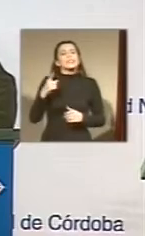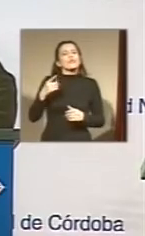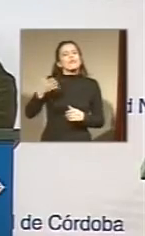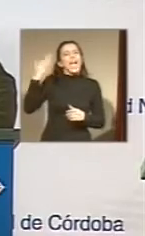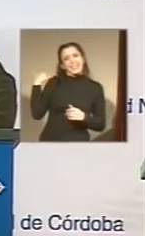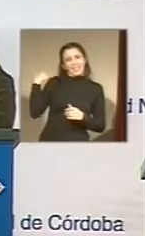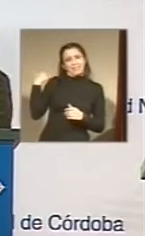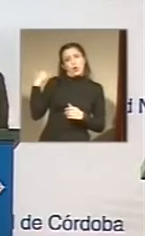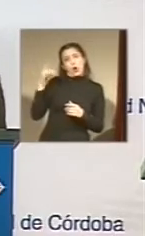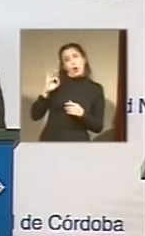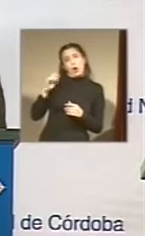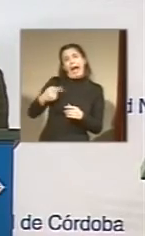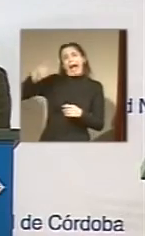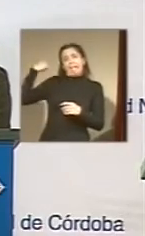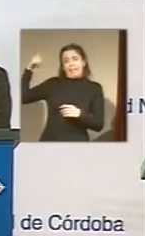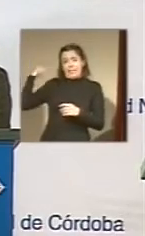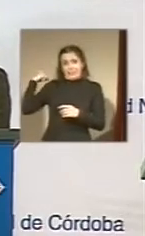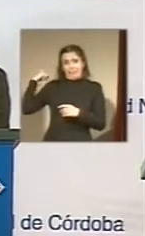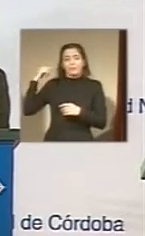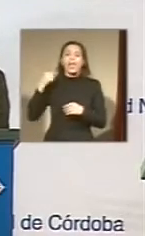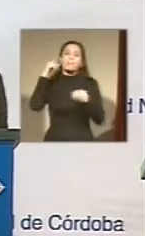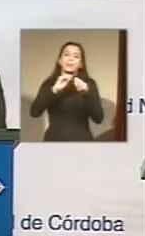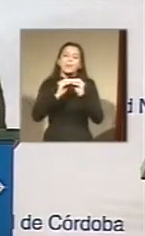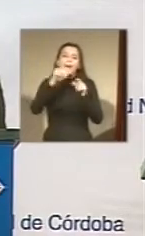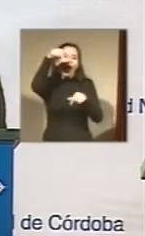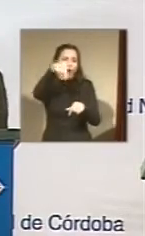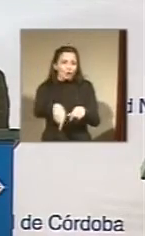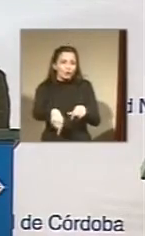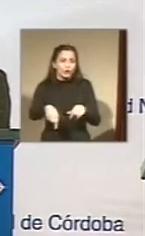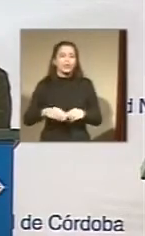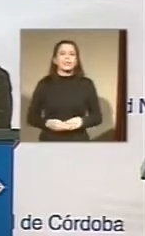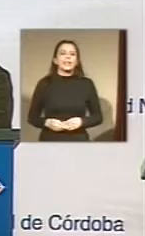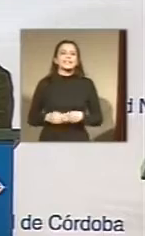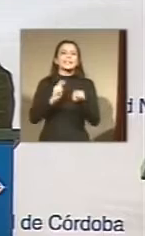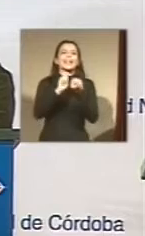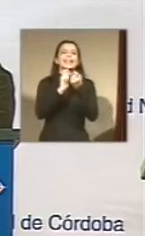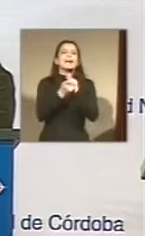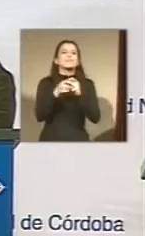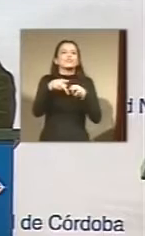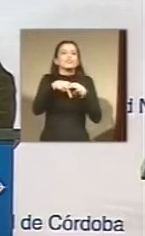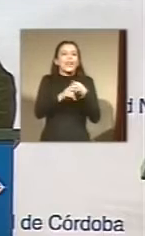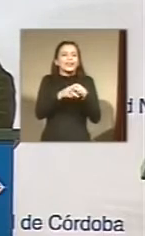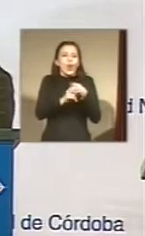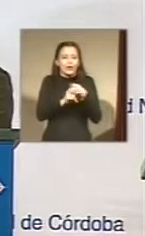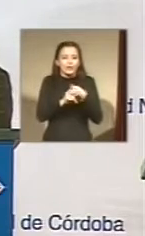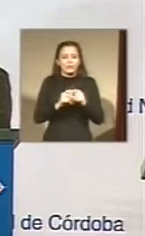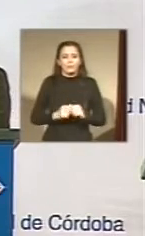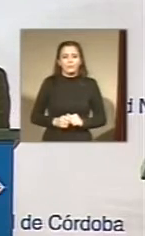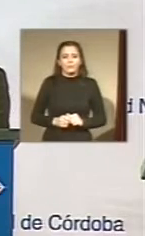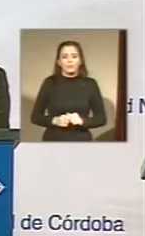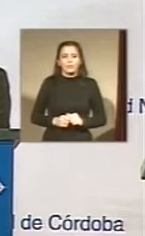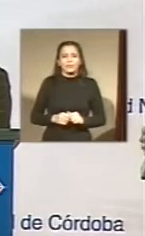ayer o antes de ayer. El problema actual hoy es el cambio tecnológico. Si usted tiene más de